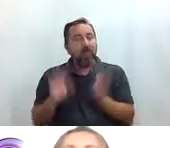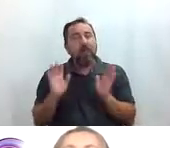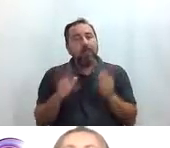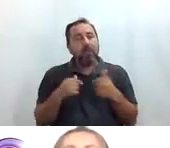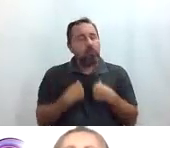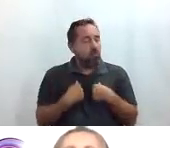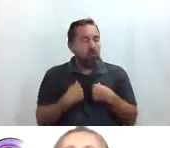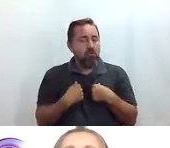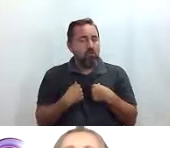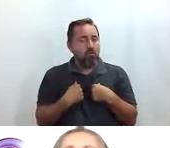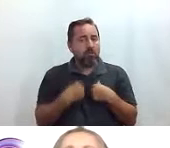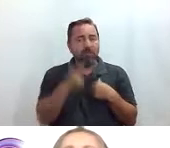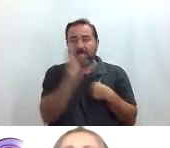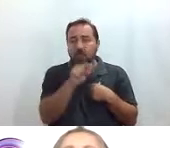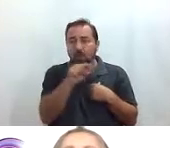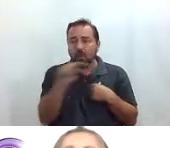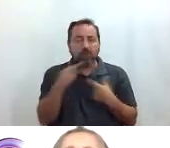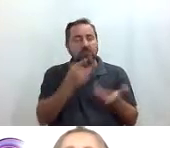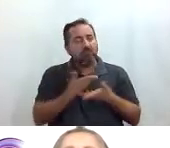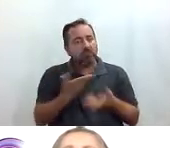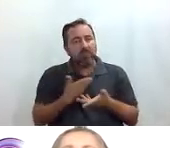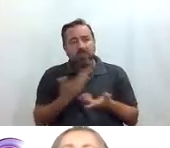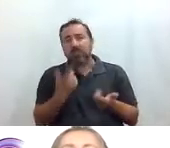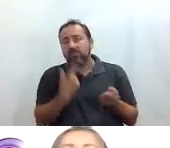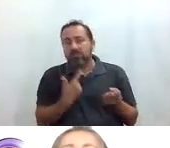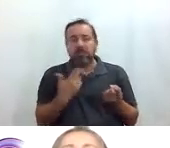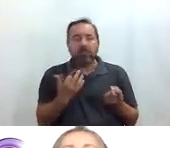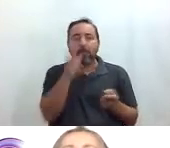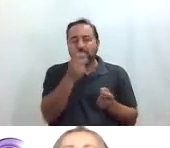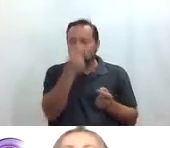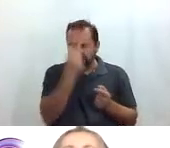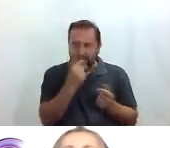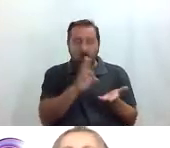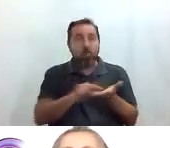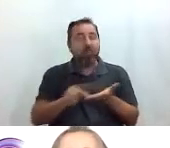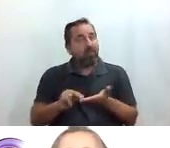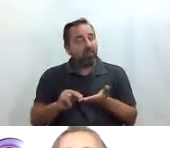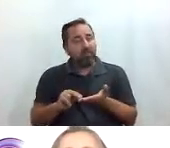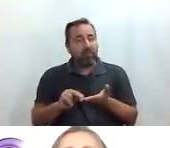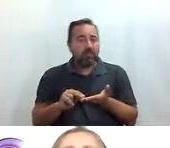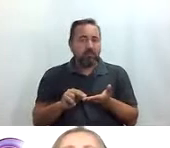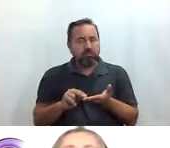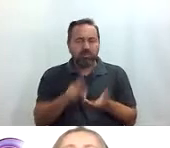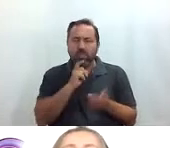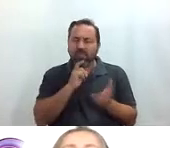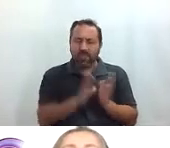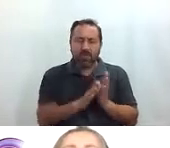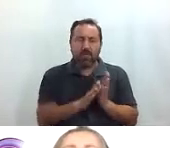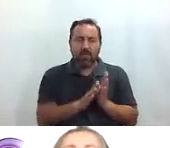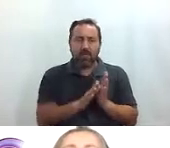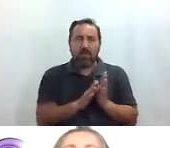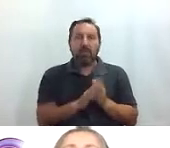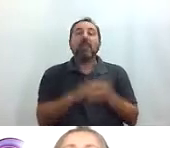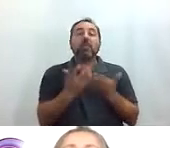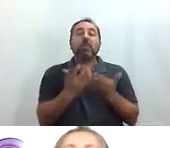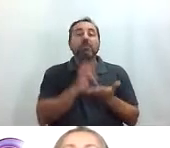tuve a personas que me echaron un cable porque claro para personas ciegas el buffet es muy difícil entonces el